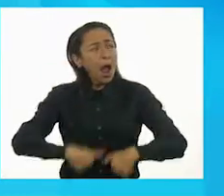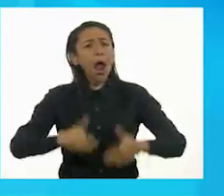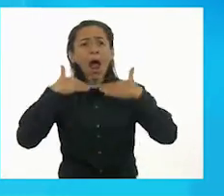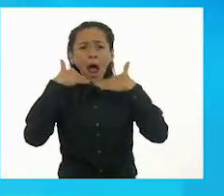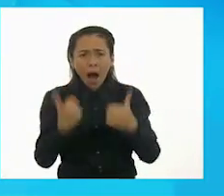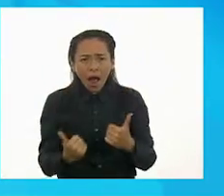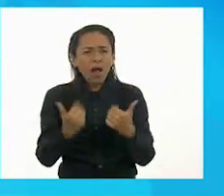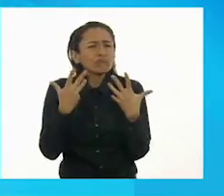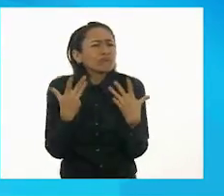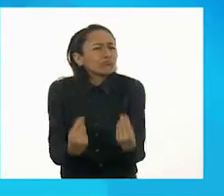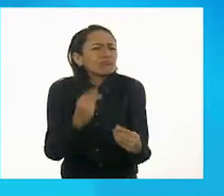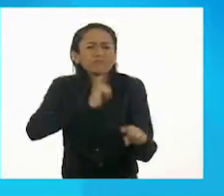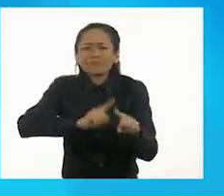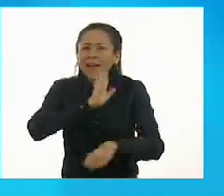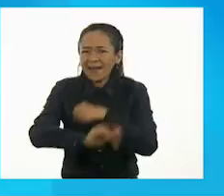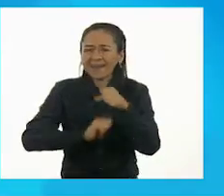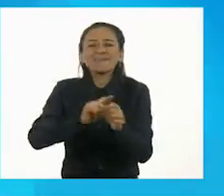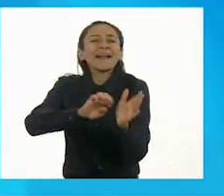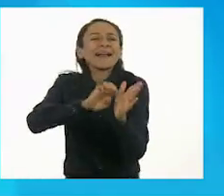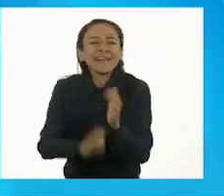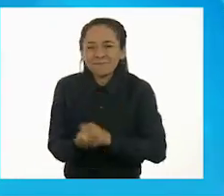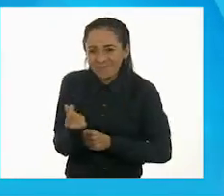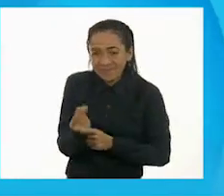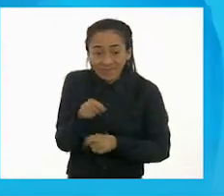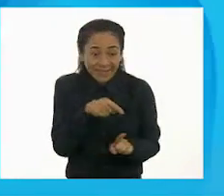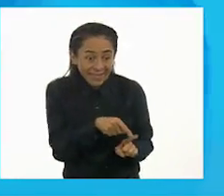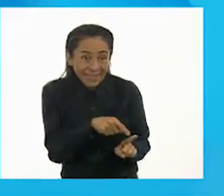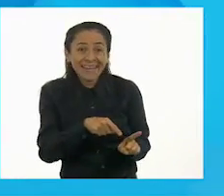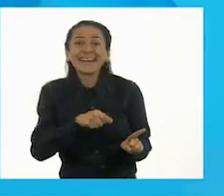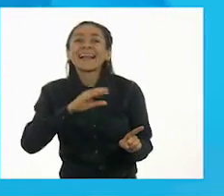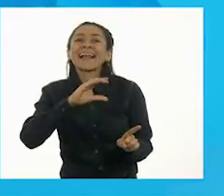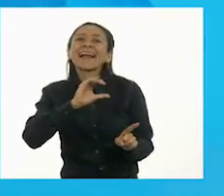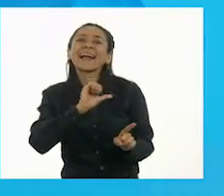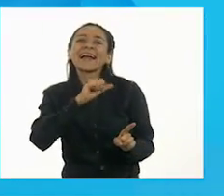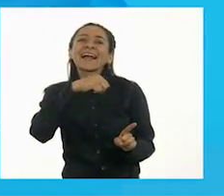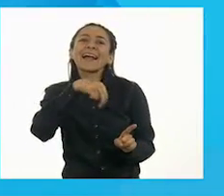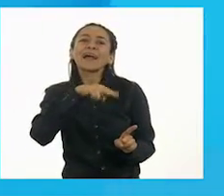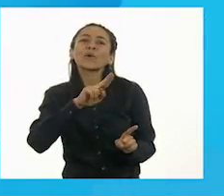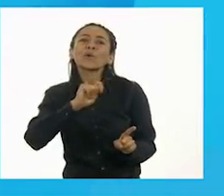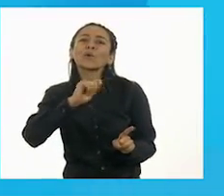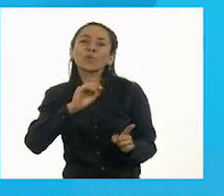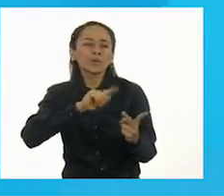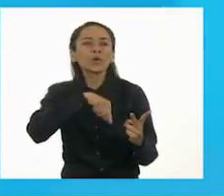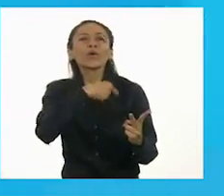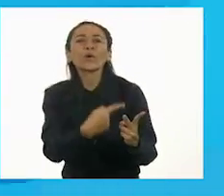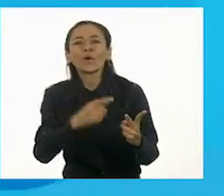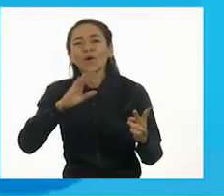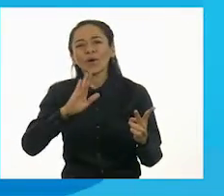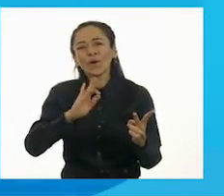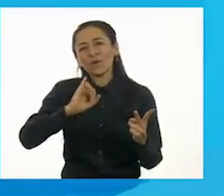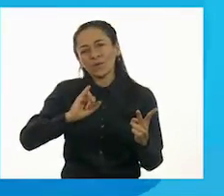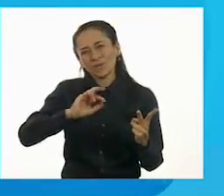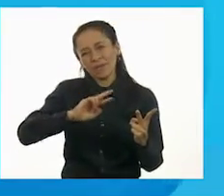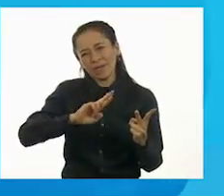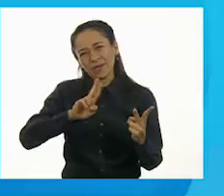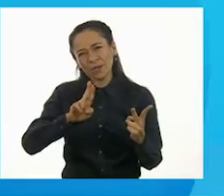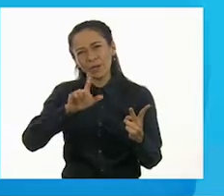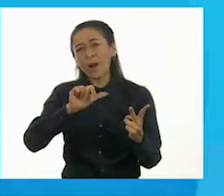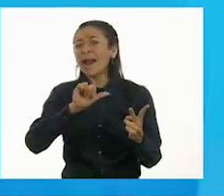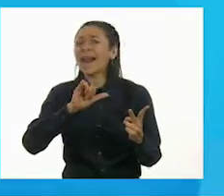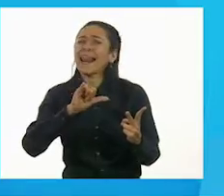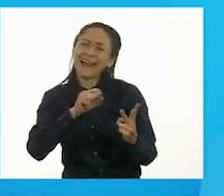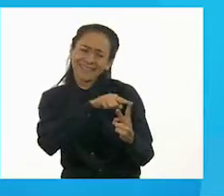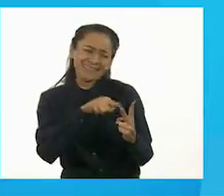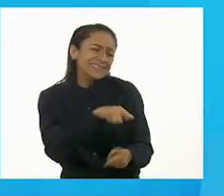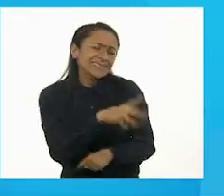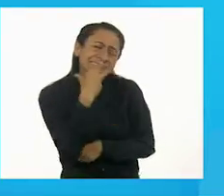nuestros perritos. Él se llama Canuto y Firolai. ¡Hola! ¿Cómo están? ¡Qué bonitos! Fíjate